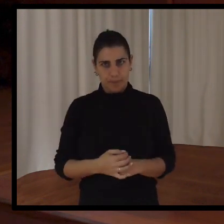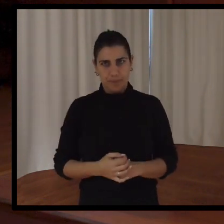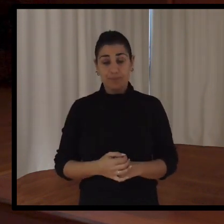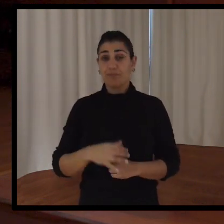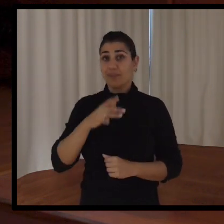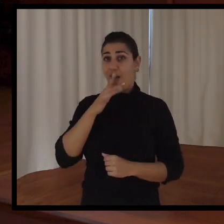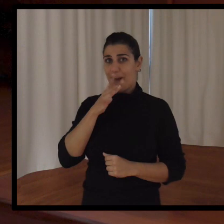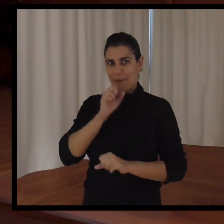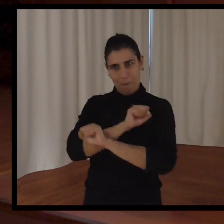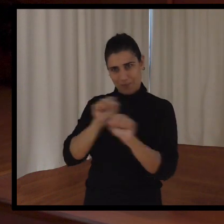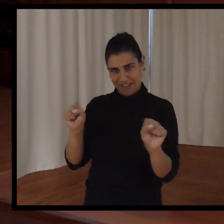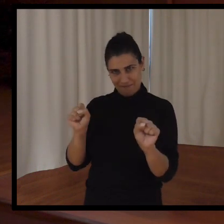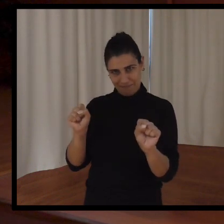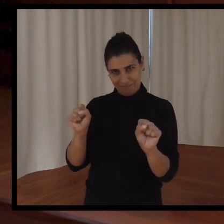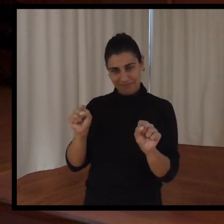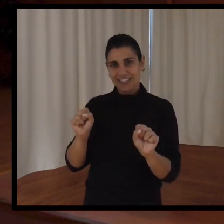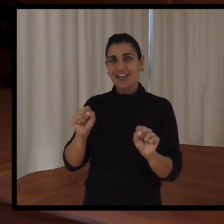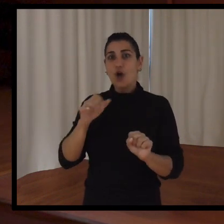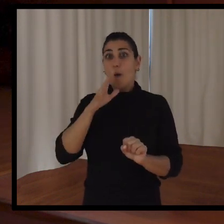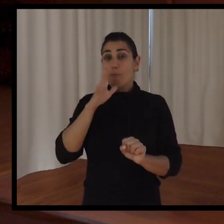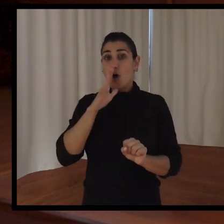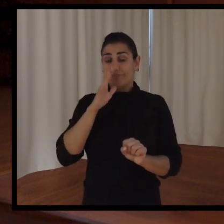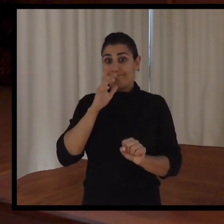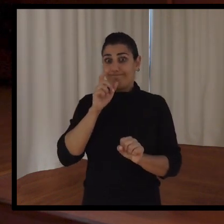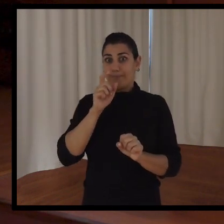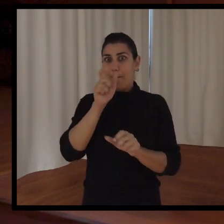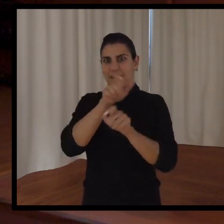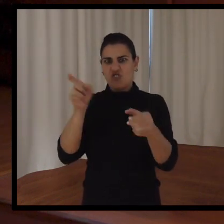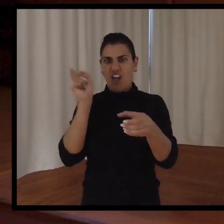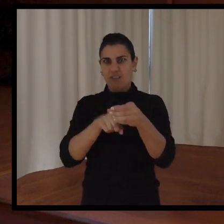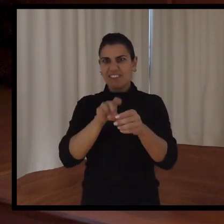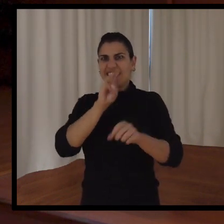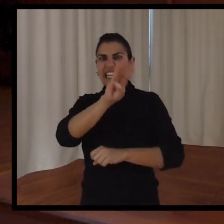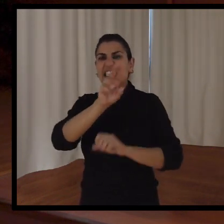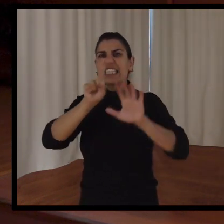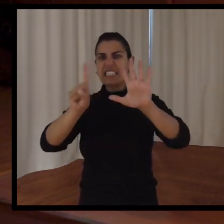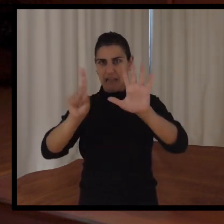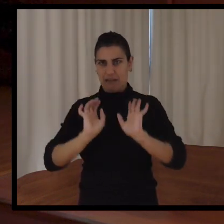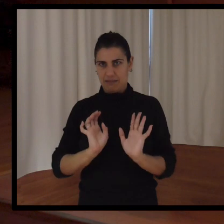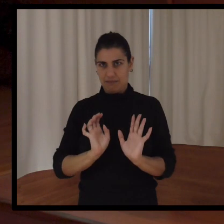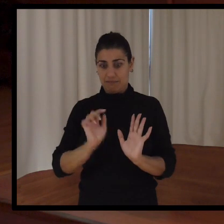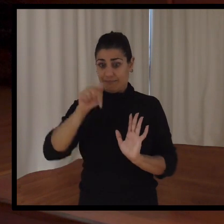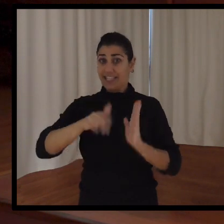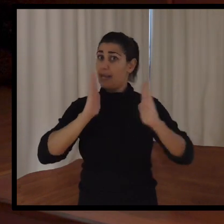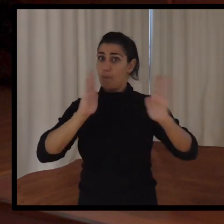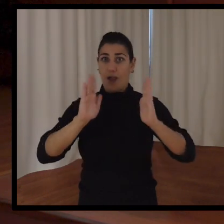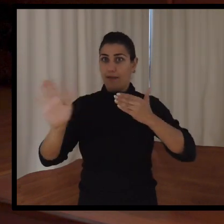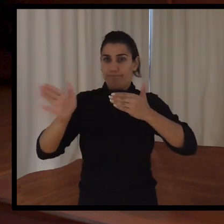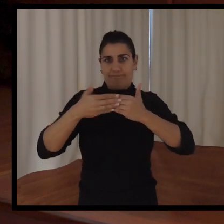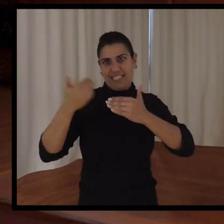ahora mismo es imposible. Porque son 36 y esta temporada hemos cerrado el cupo.